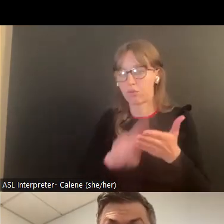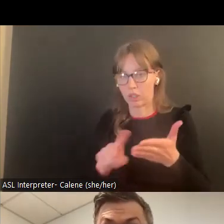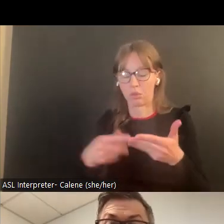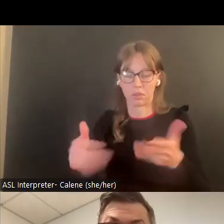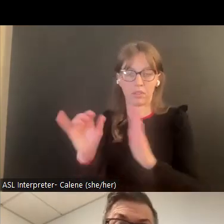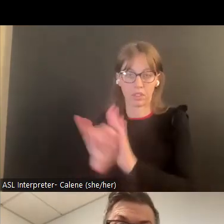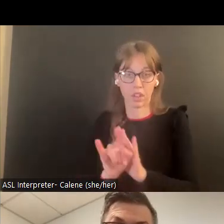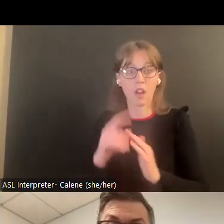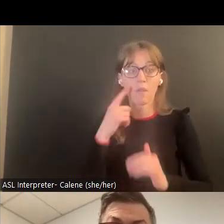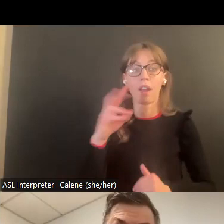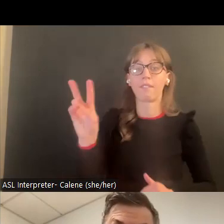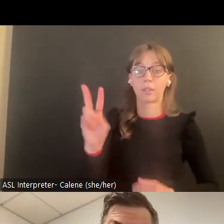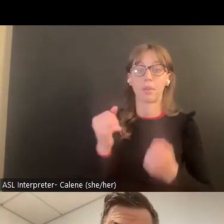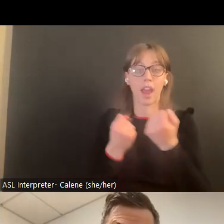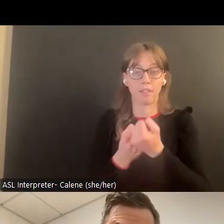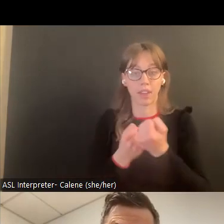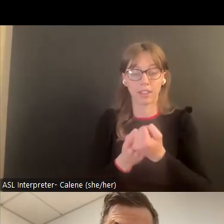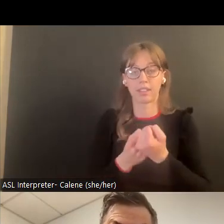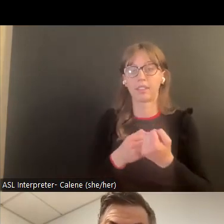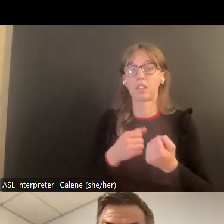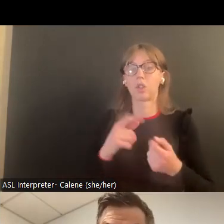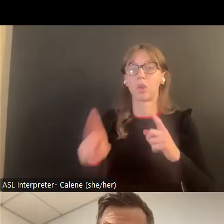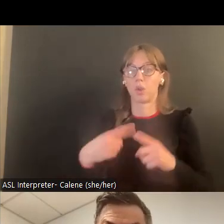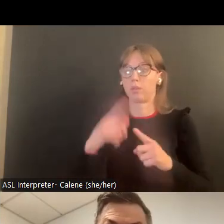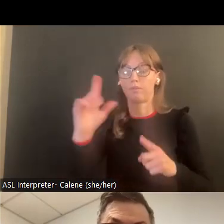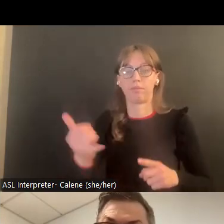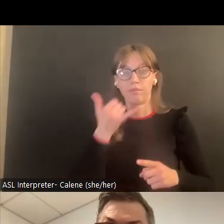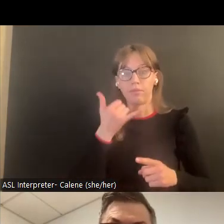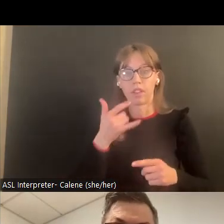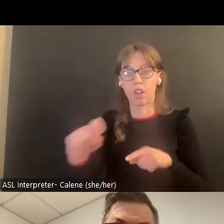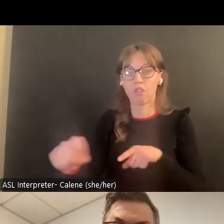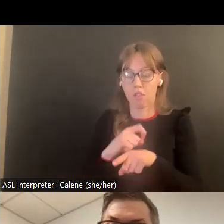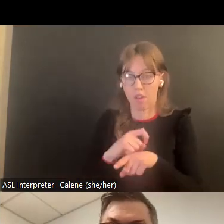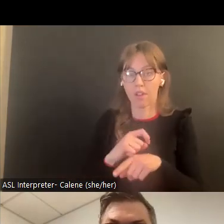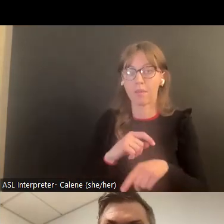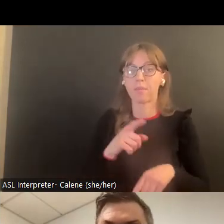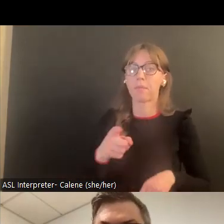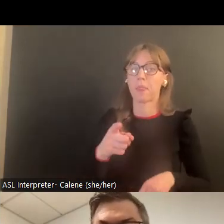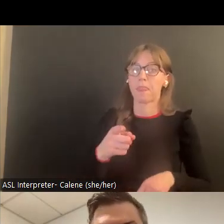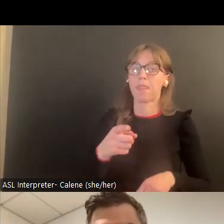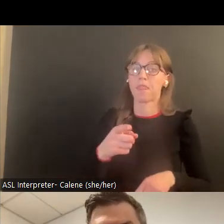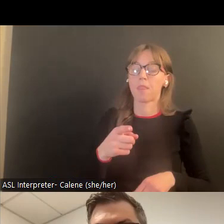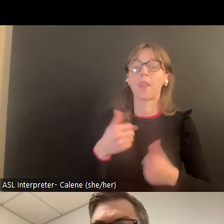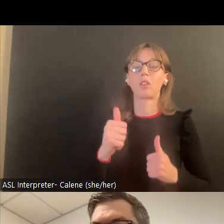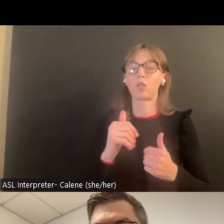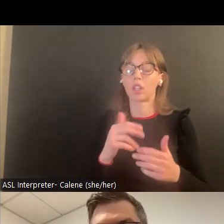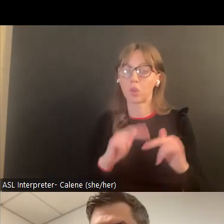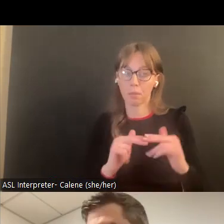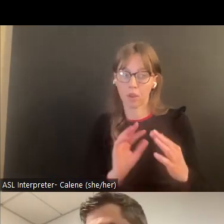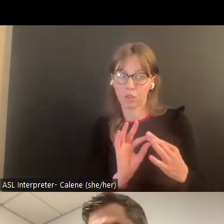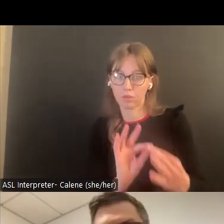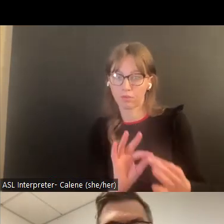Entonces, lo que sí se ha identificado por medio de en sí la investigación que se ha hecho que sería